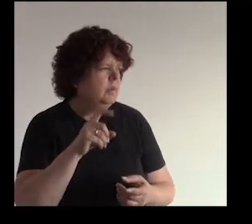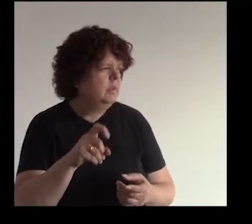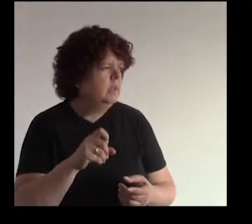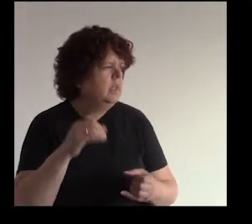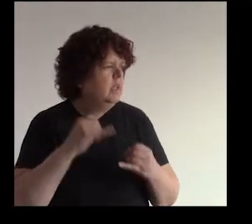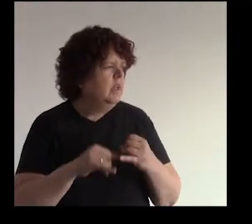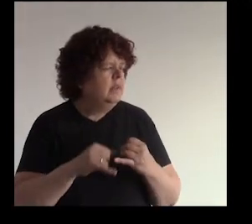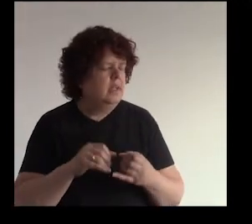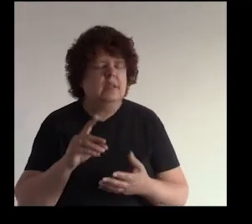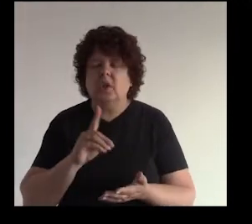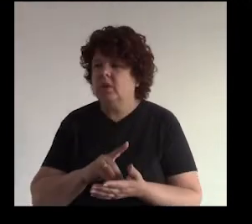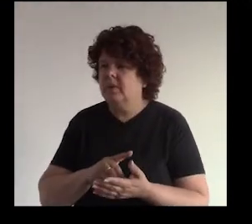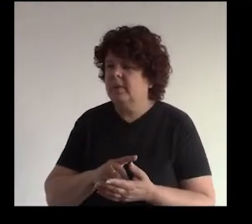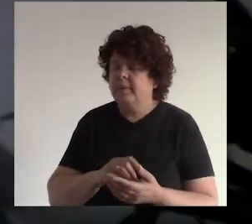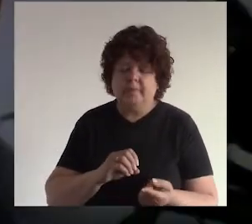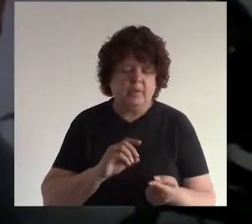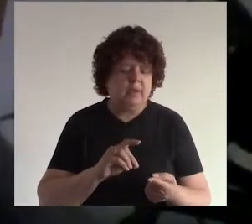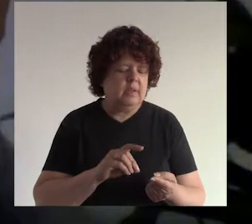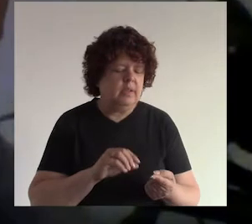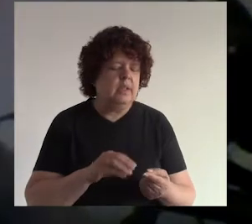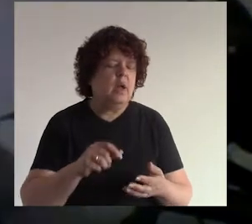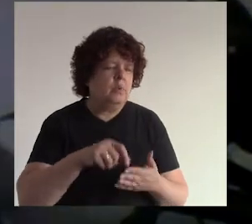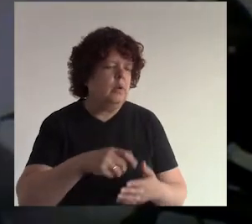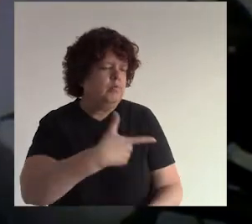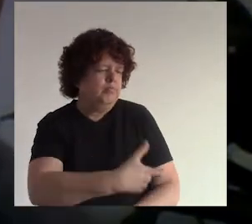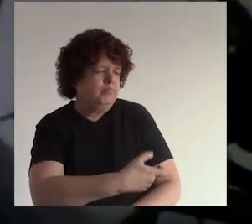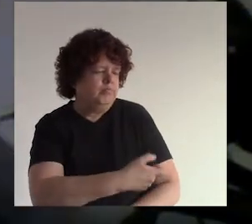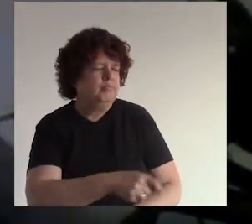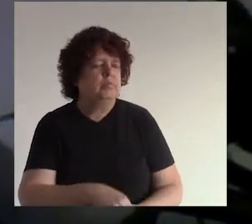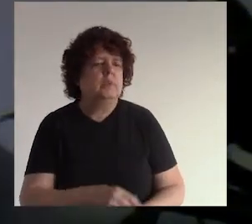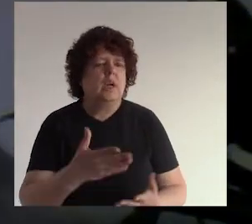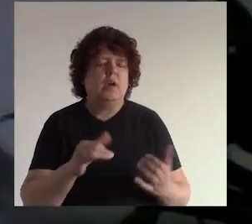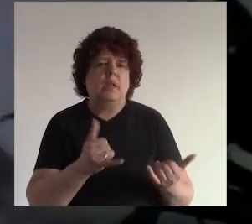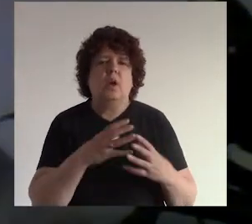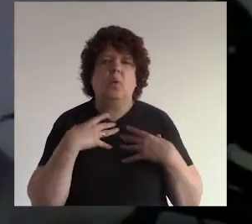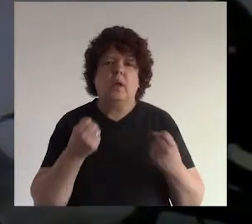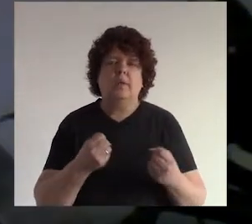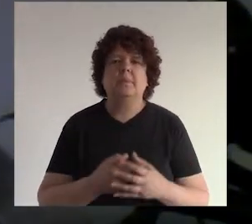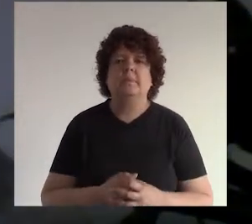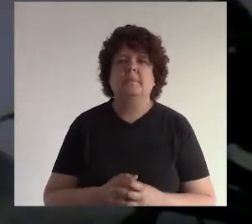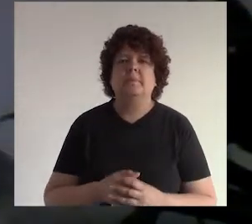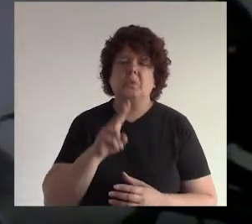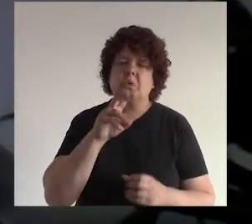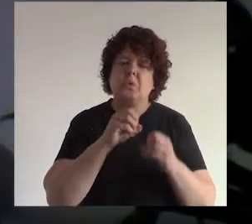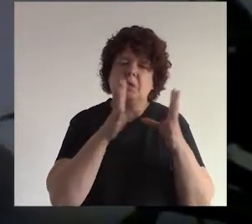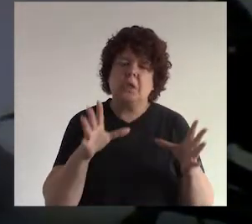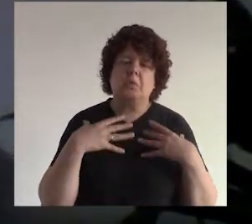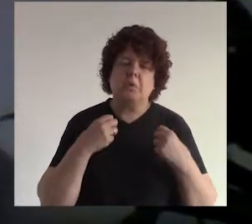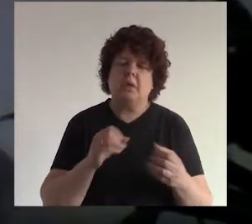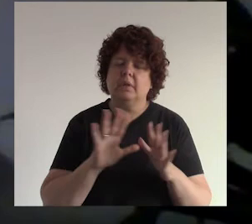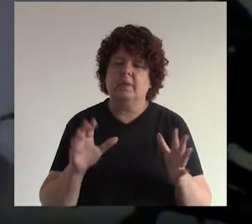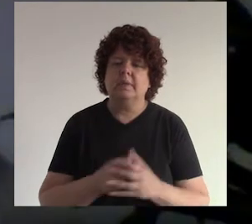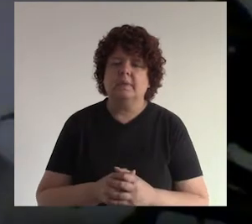indagar y finalmente el doctor le va a decir ok tomes esta pastilla o pongas esta inyección y ahora sí ya en dos días le va a